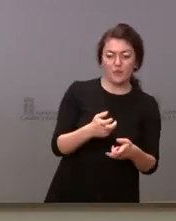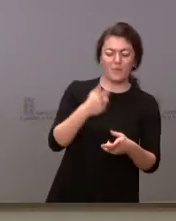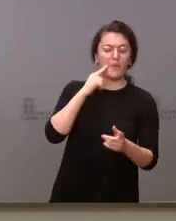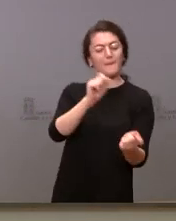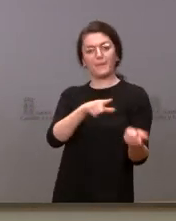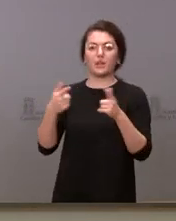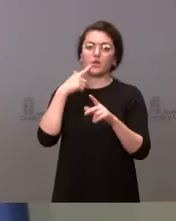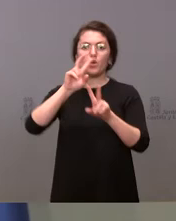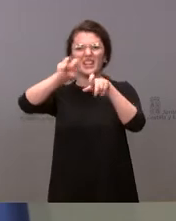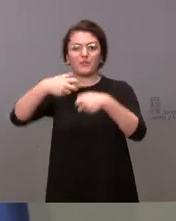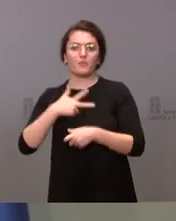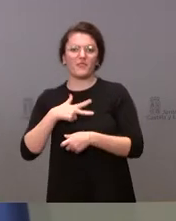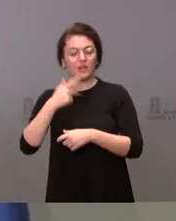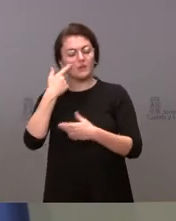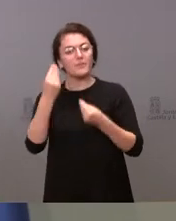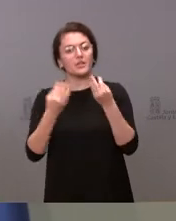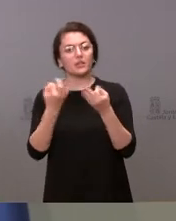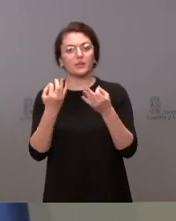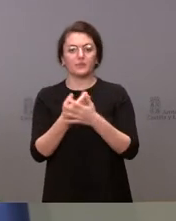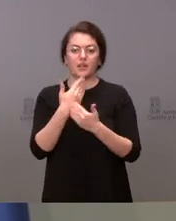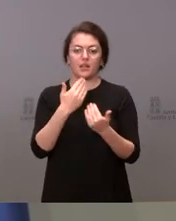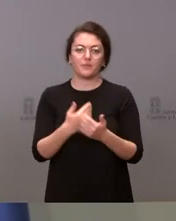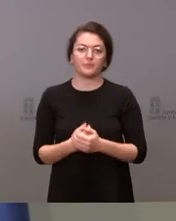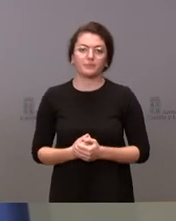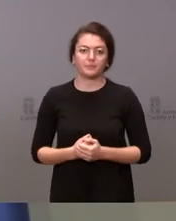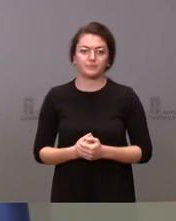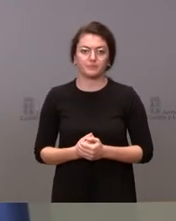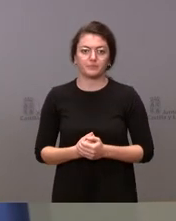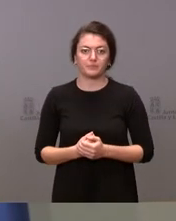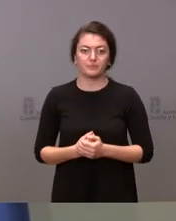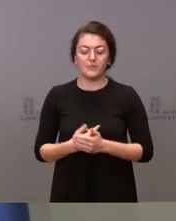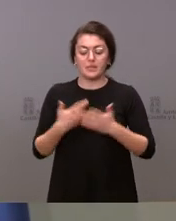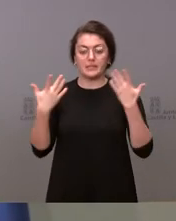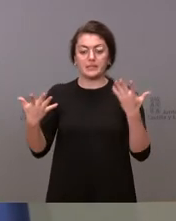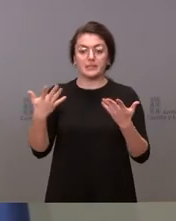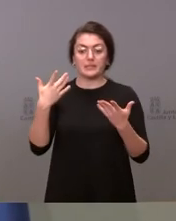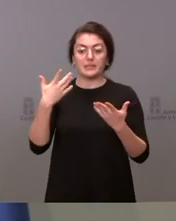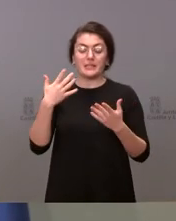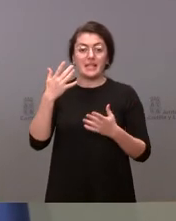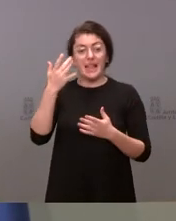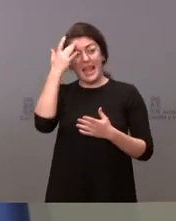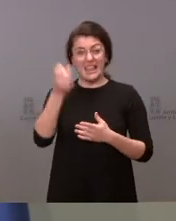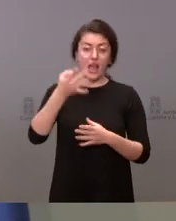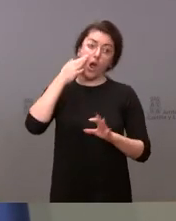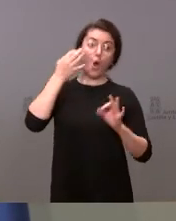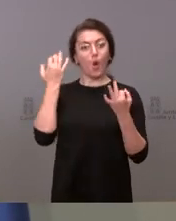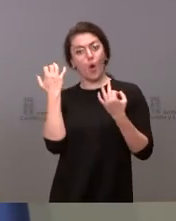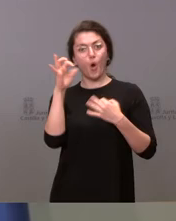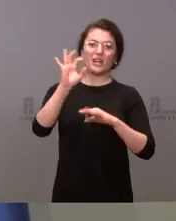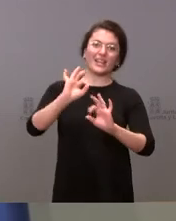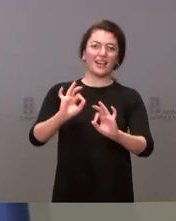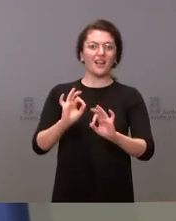Gracias. Bueno, no suelen tener ideas muy originales, ¿no? Es decir, la única manera